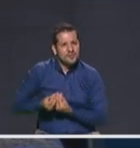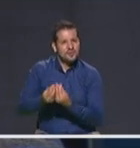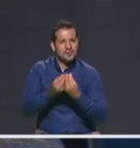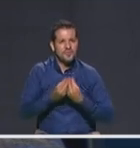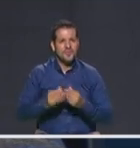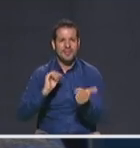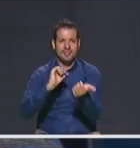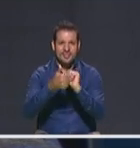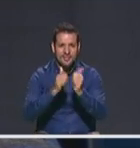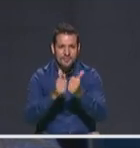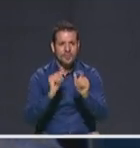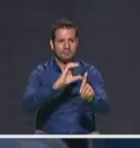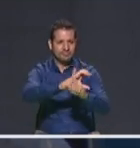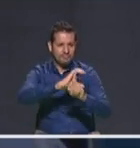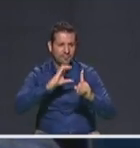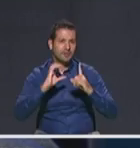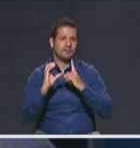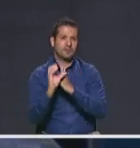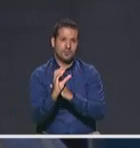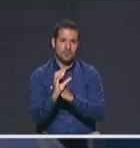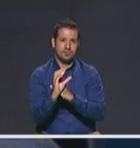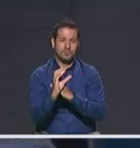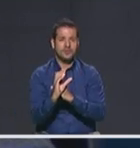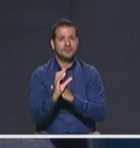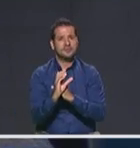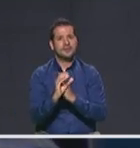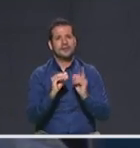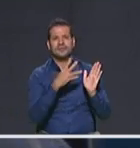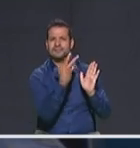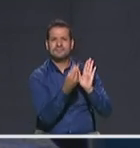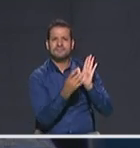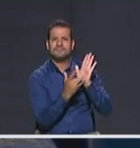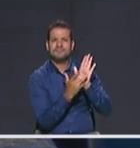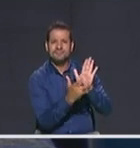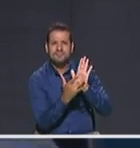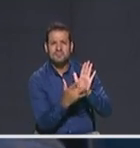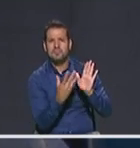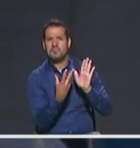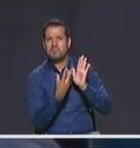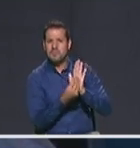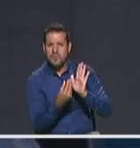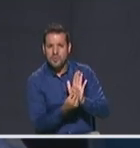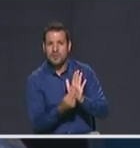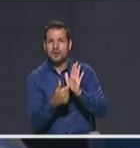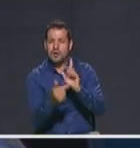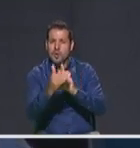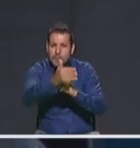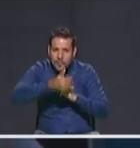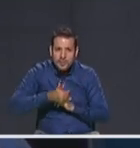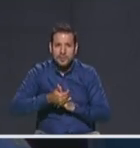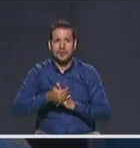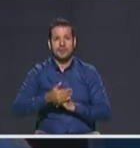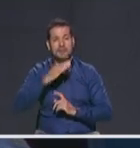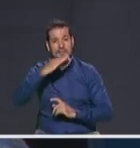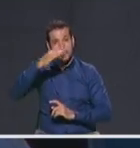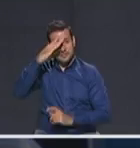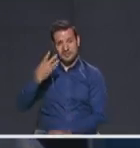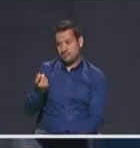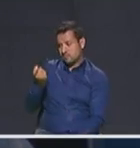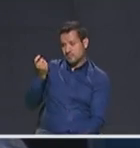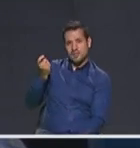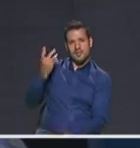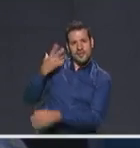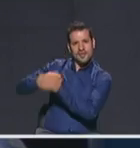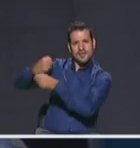deporte, a la cultura. Ese modelo tenemos que protegerlo, no podemos improvisar. Medellín tras un camino, hace 15 años,